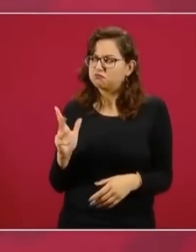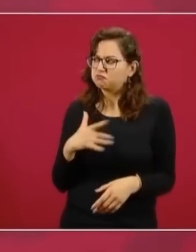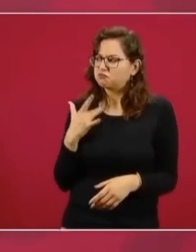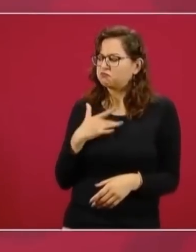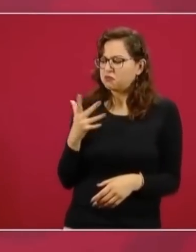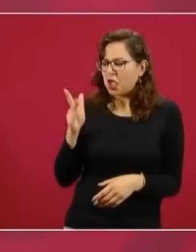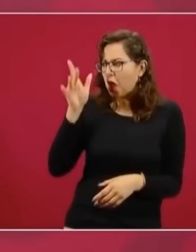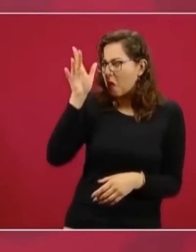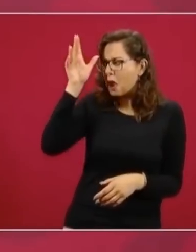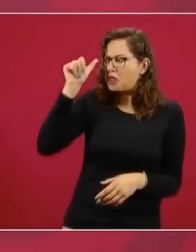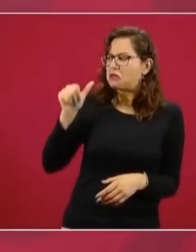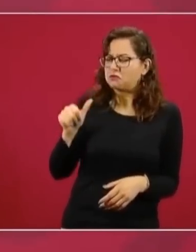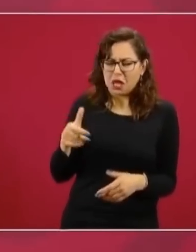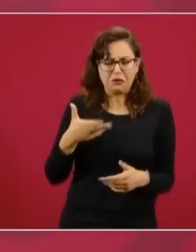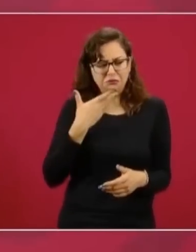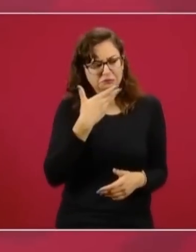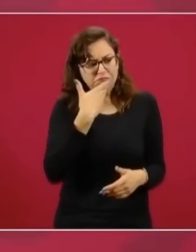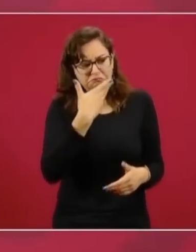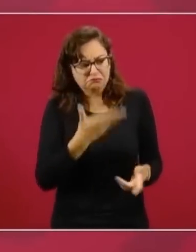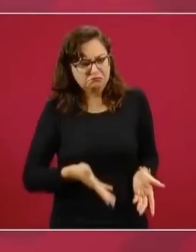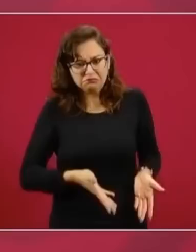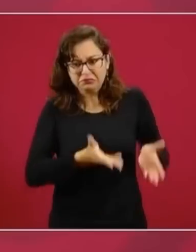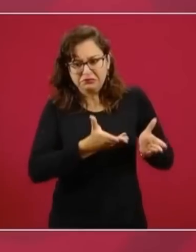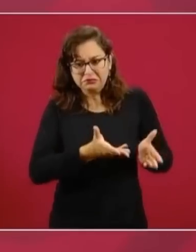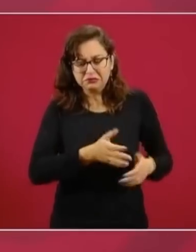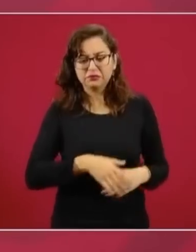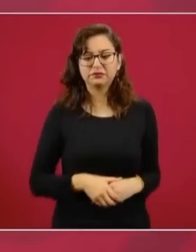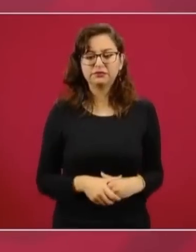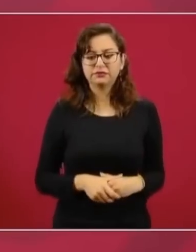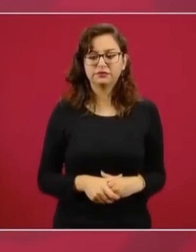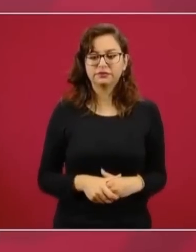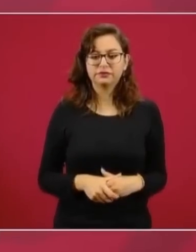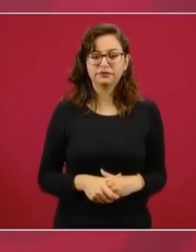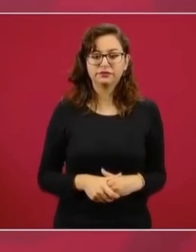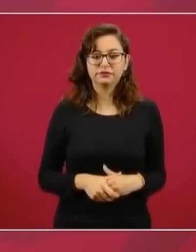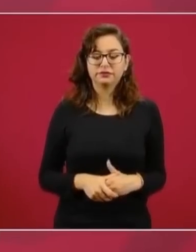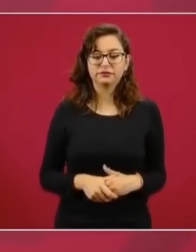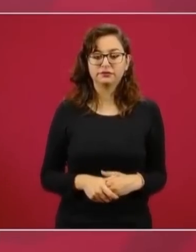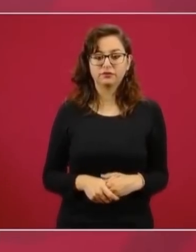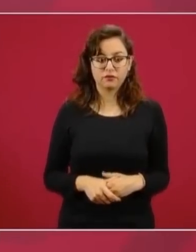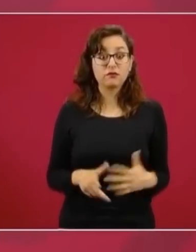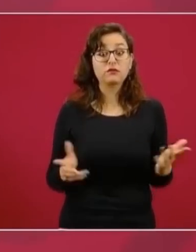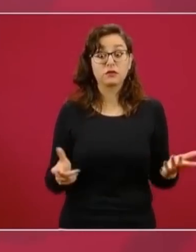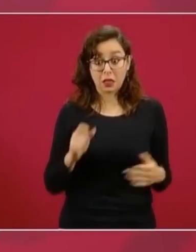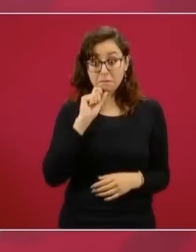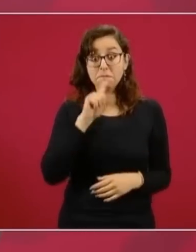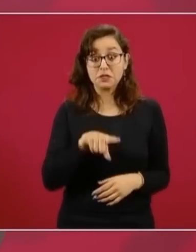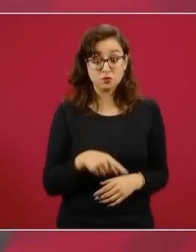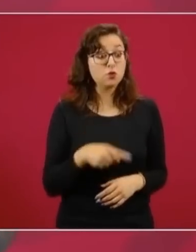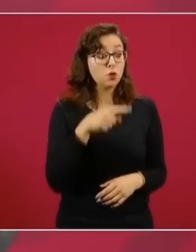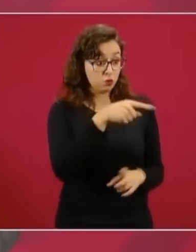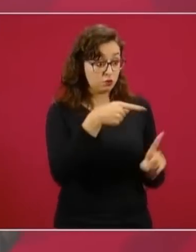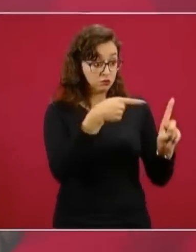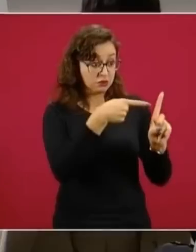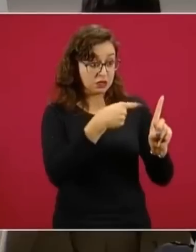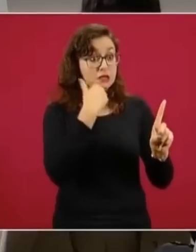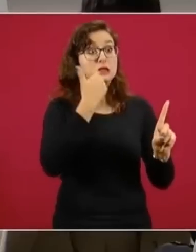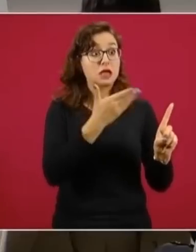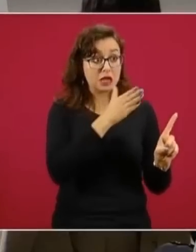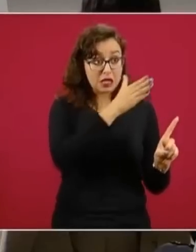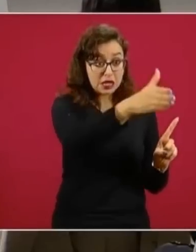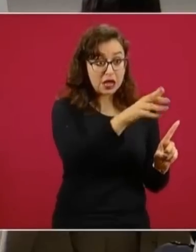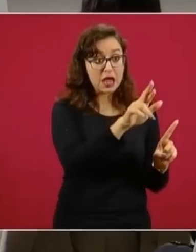acuerdo y además ir al reforma y a Televisa, si es posible,